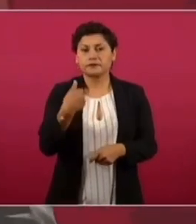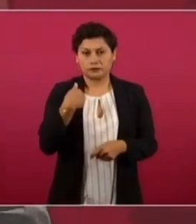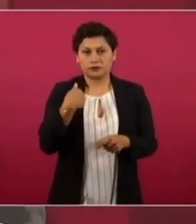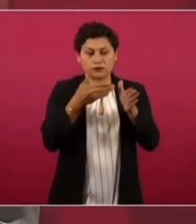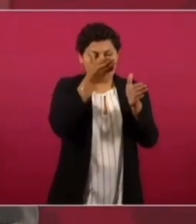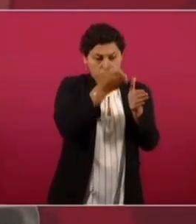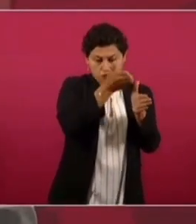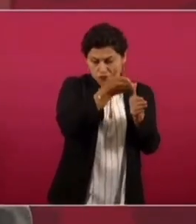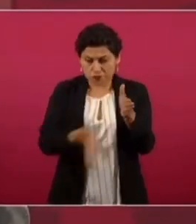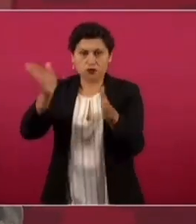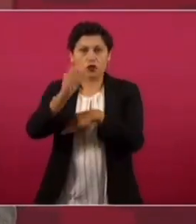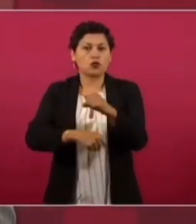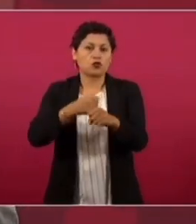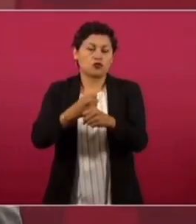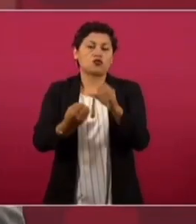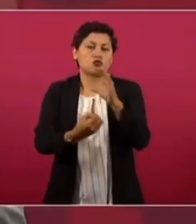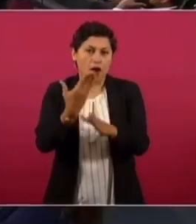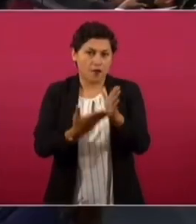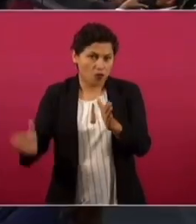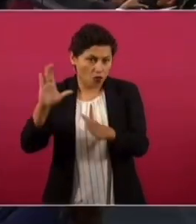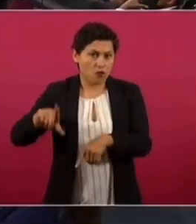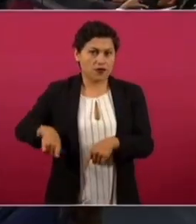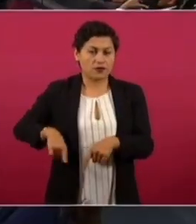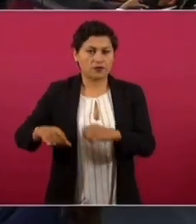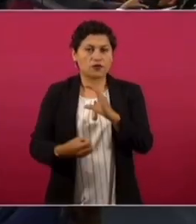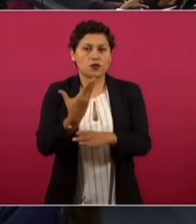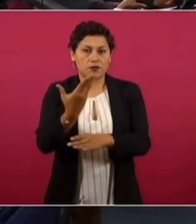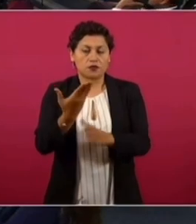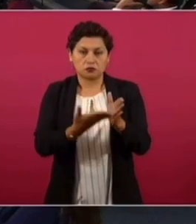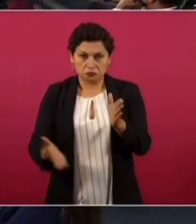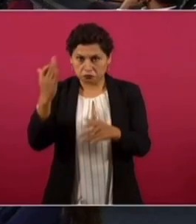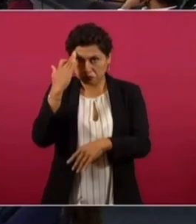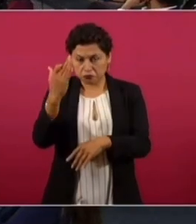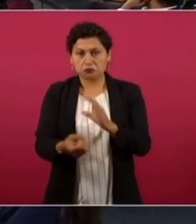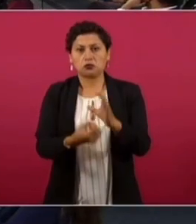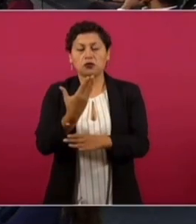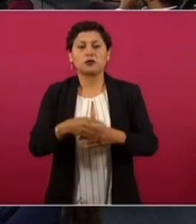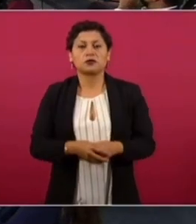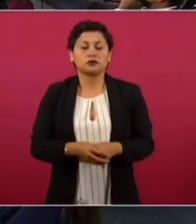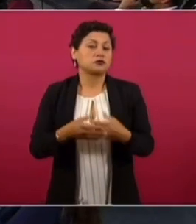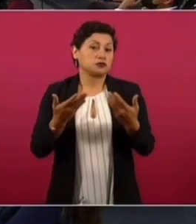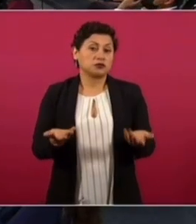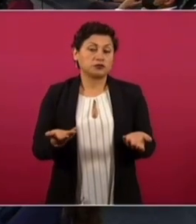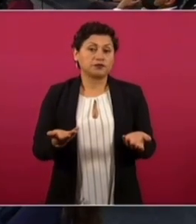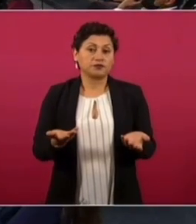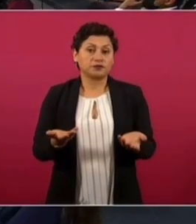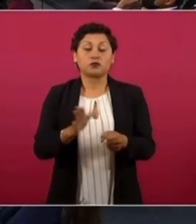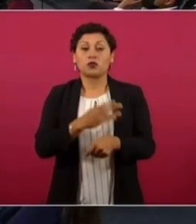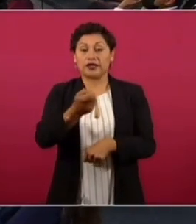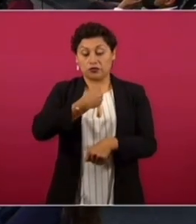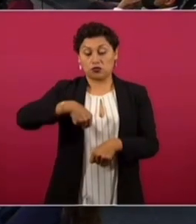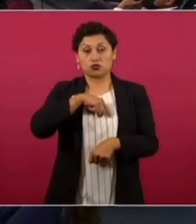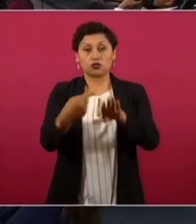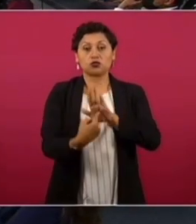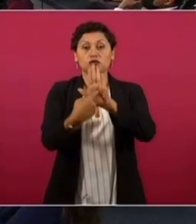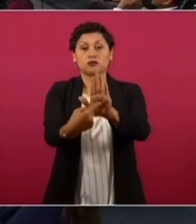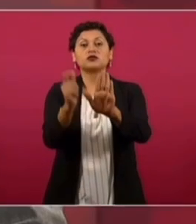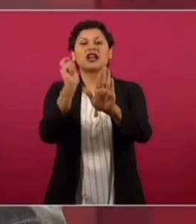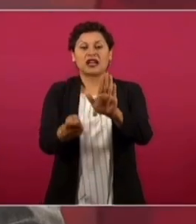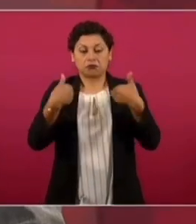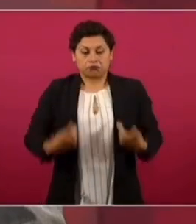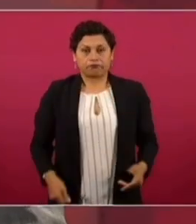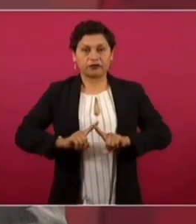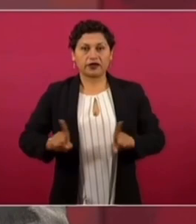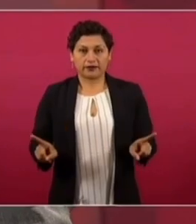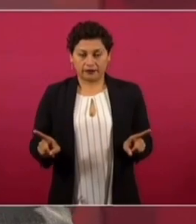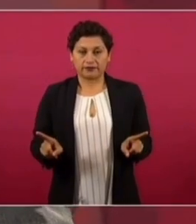una etapa nueva y que teníamos que demostrar nosotros que éramos distintos